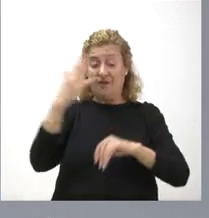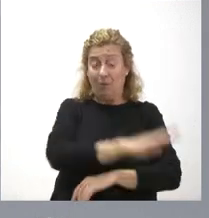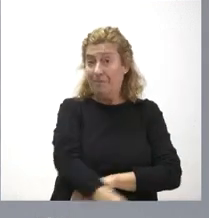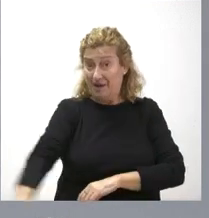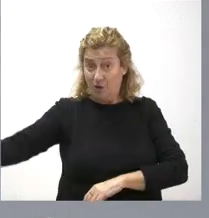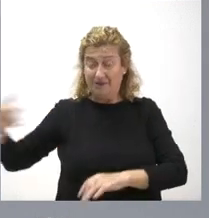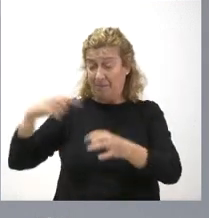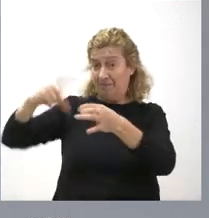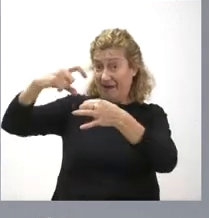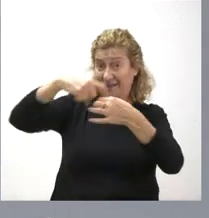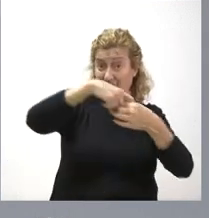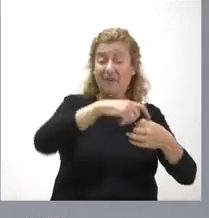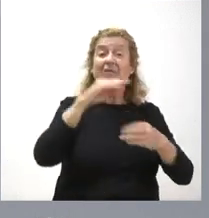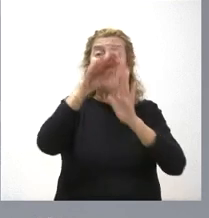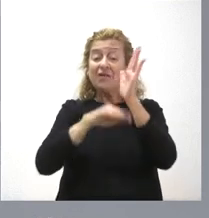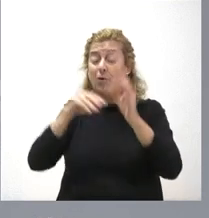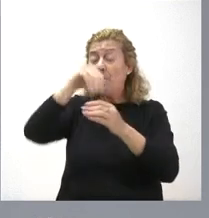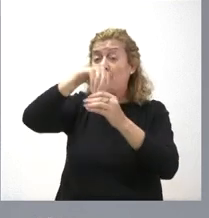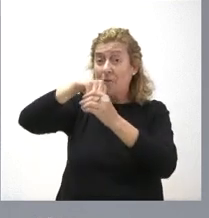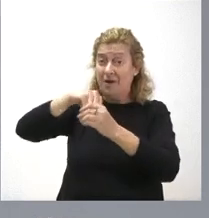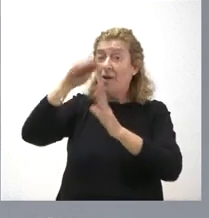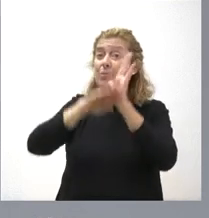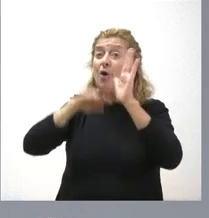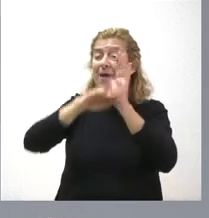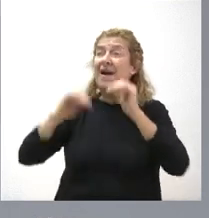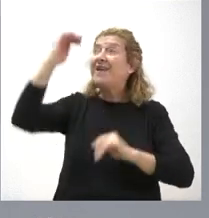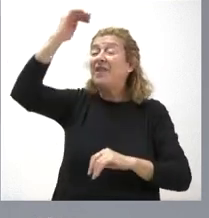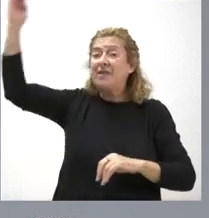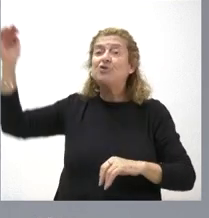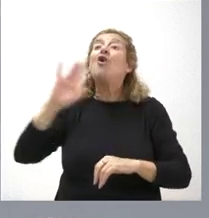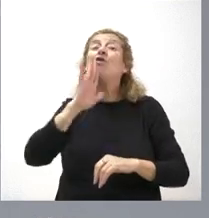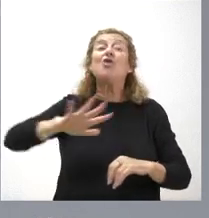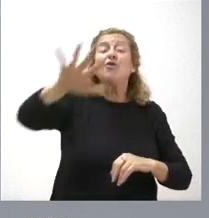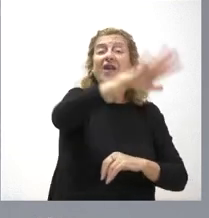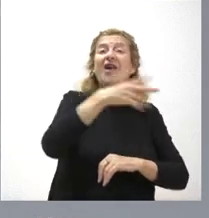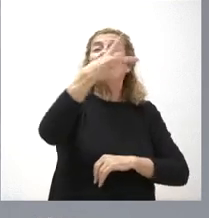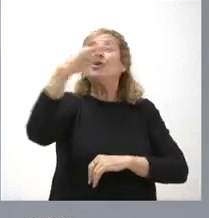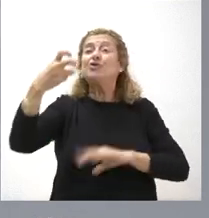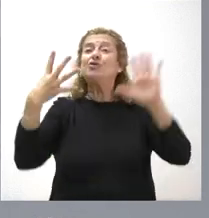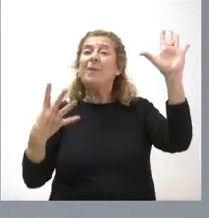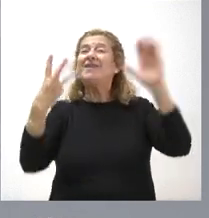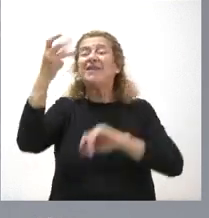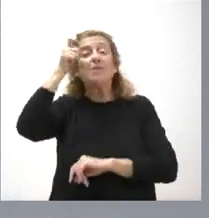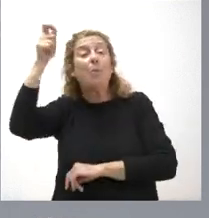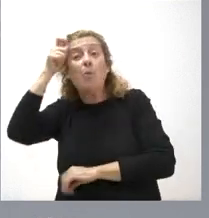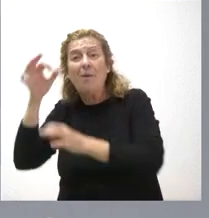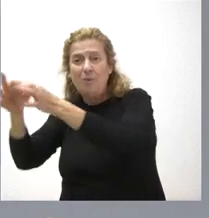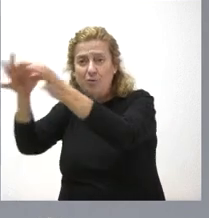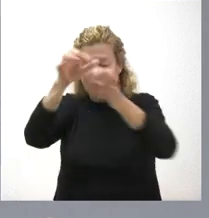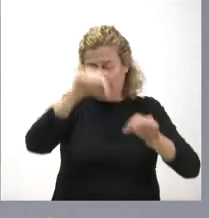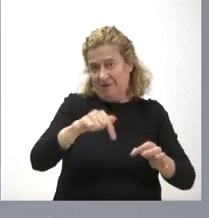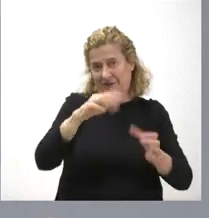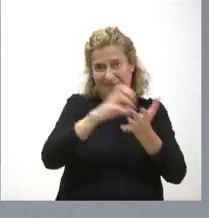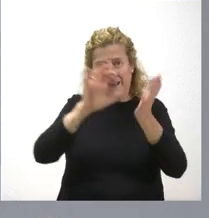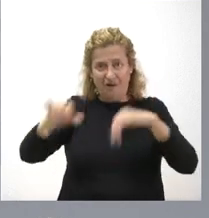que participan dentro del programa Crecemos en 293 municipios de esta comunidad. Eso